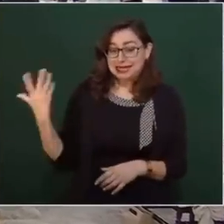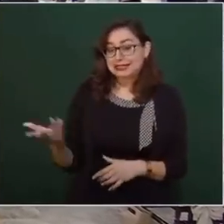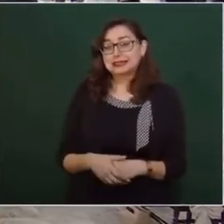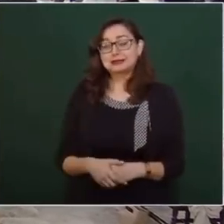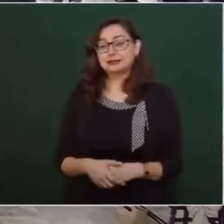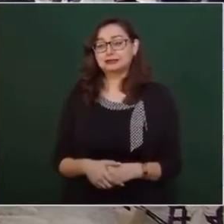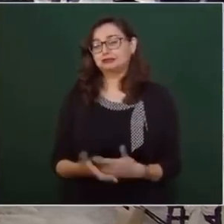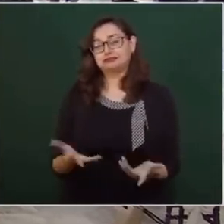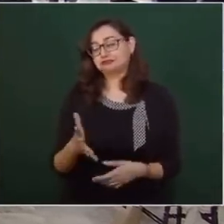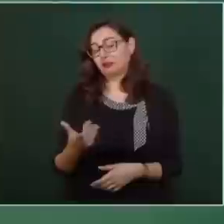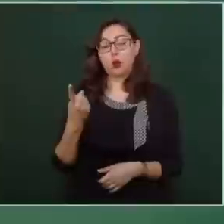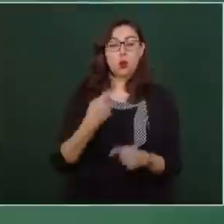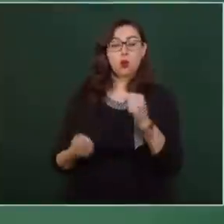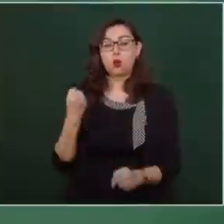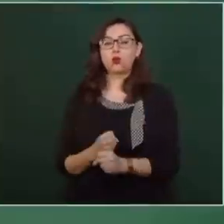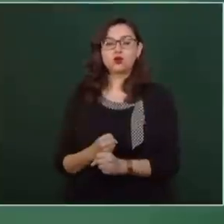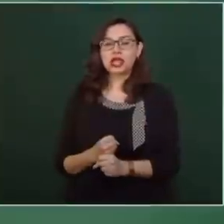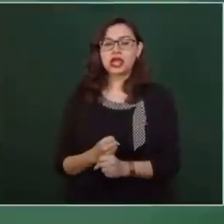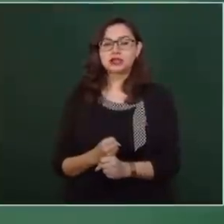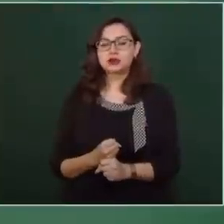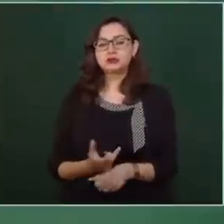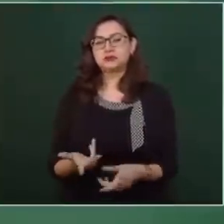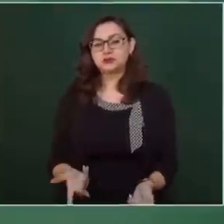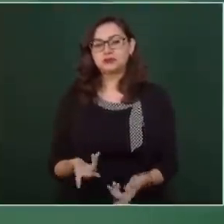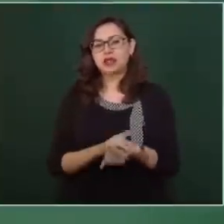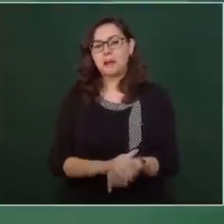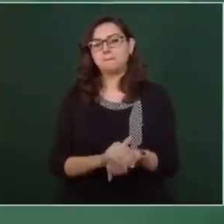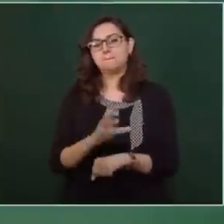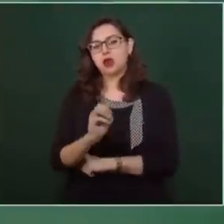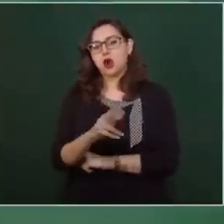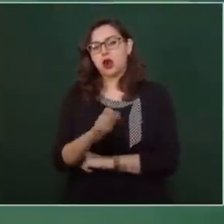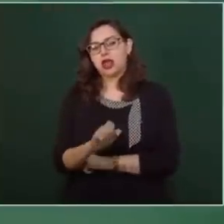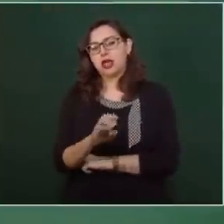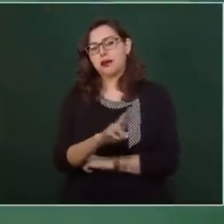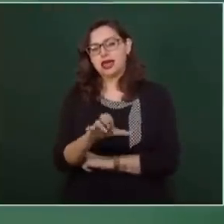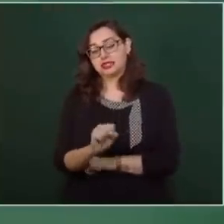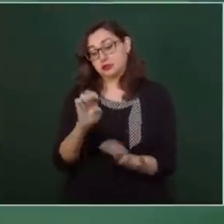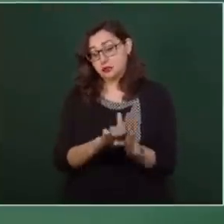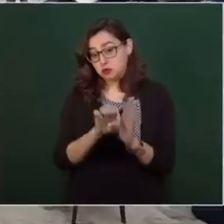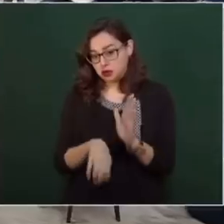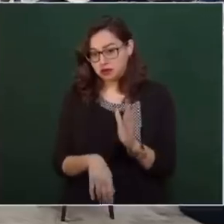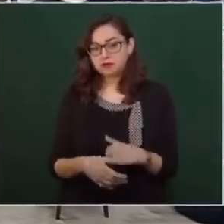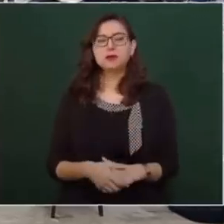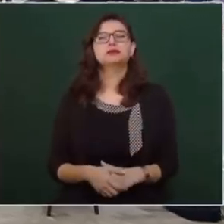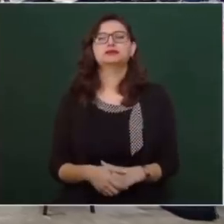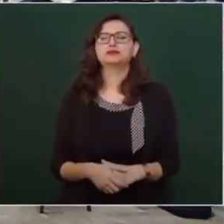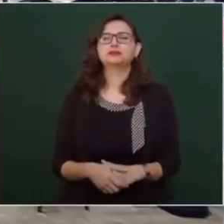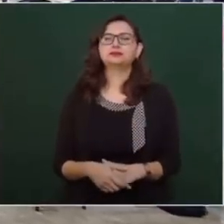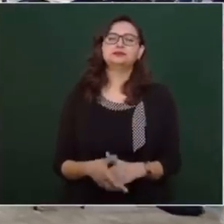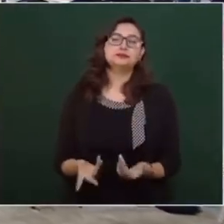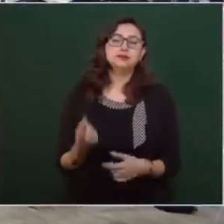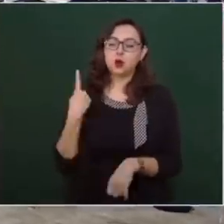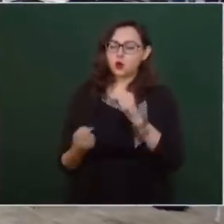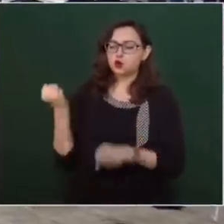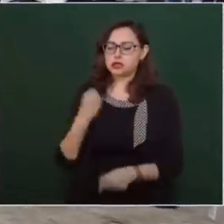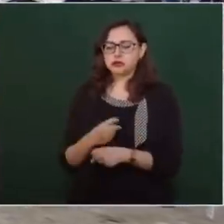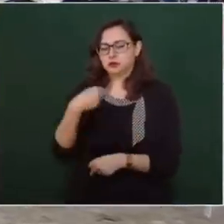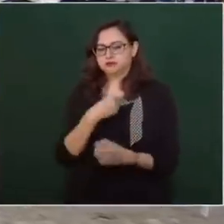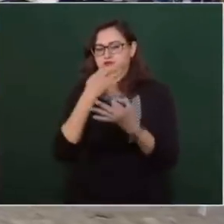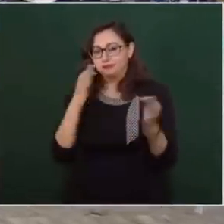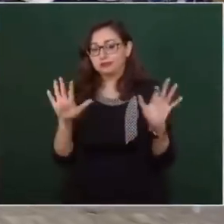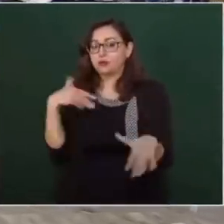un año, mi amigo Jorge Berris, por ejemplo, cuando dijimos hace un año que el 21